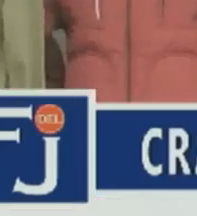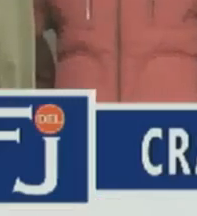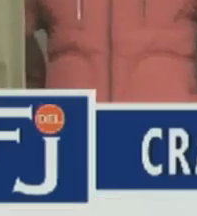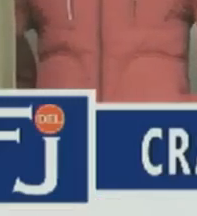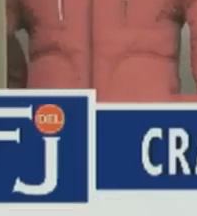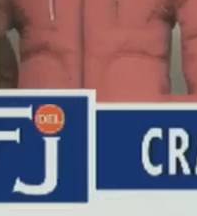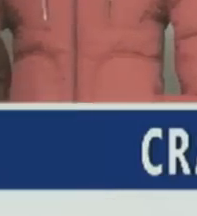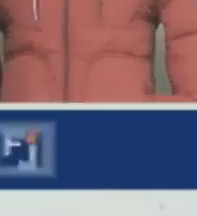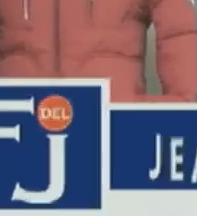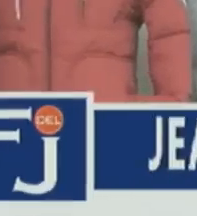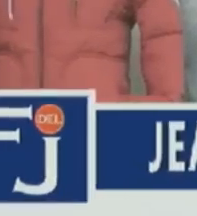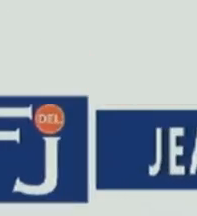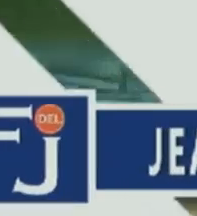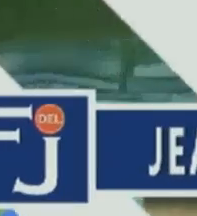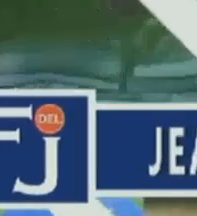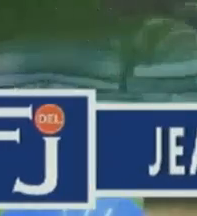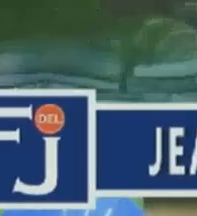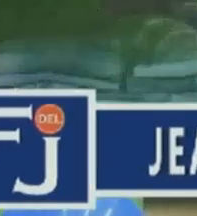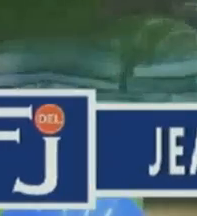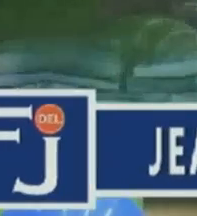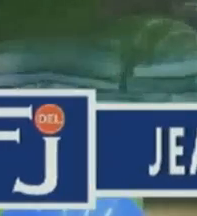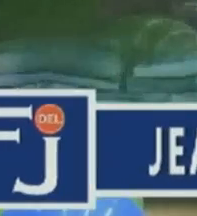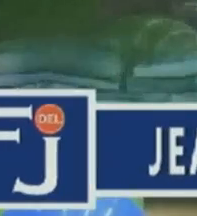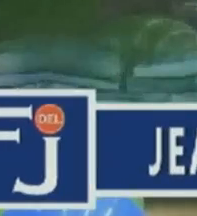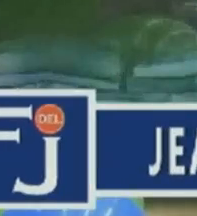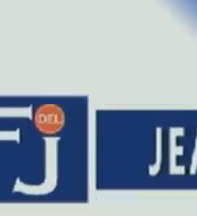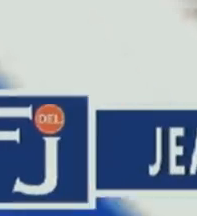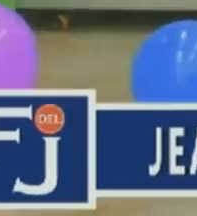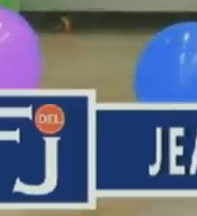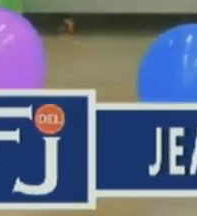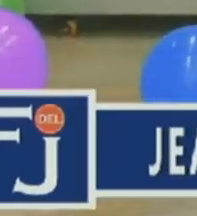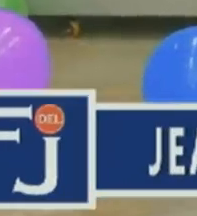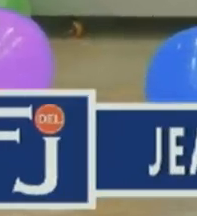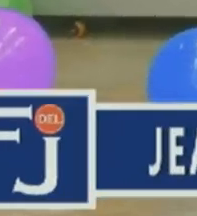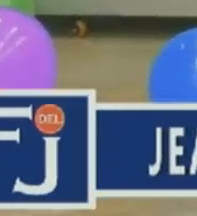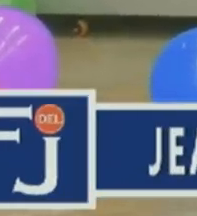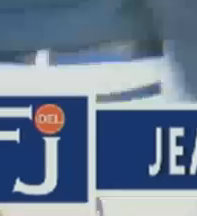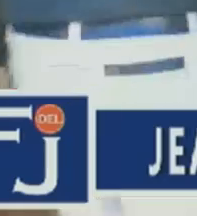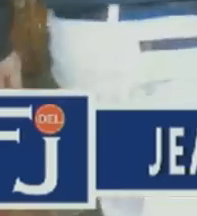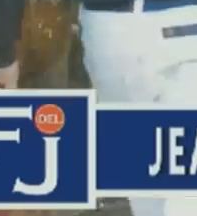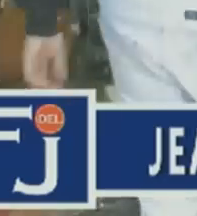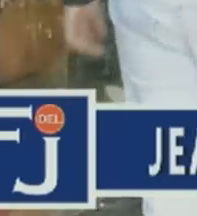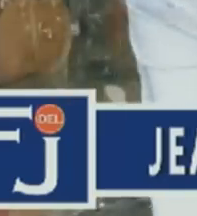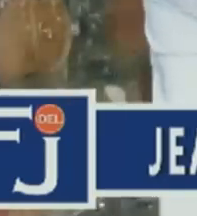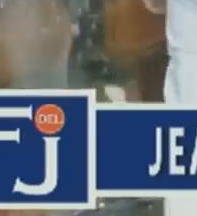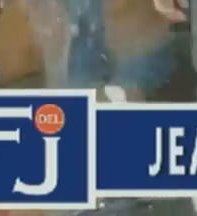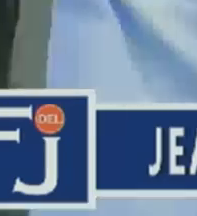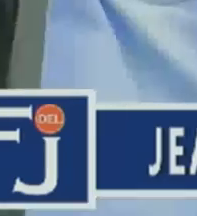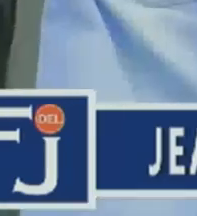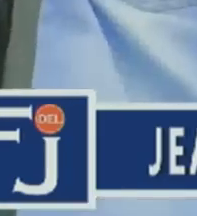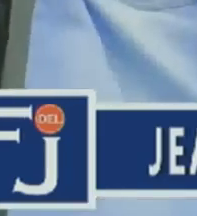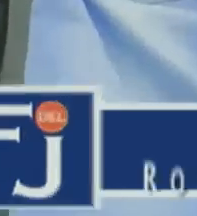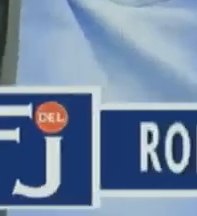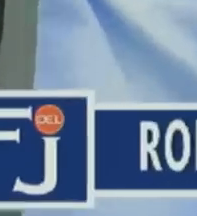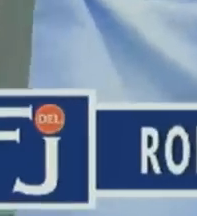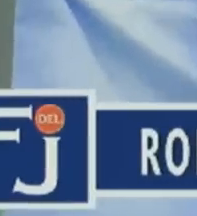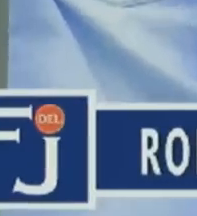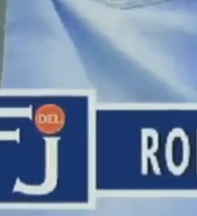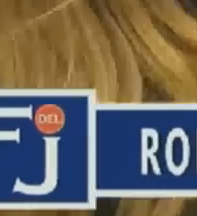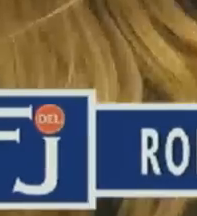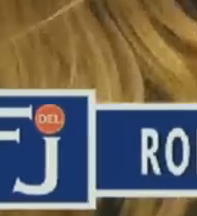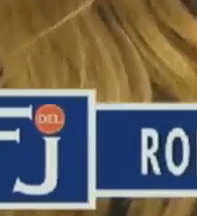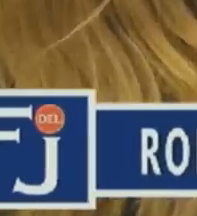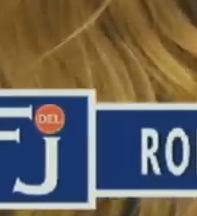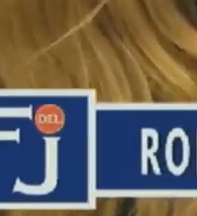Blue de la Feria del Gym te ofrece ropa para toda la familia. Ven, acércate a la carrera octava número 2639 Sur